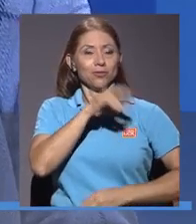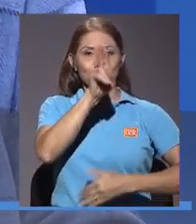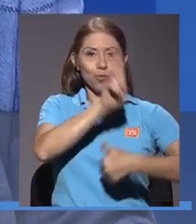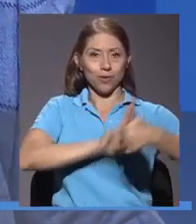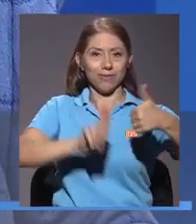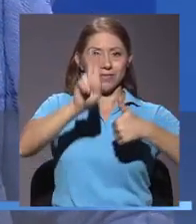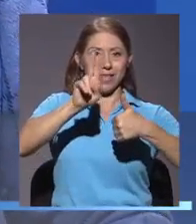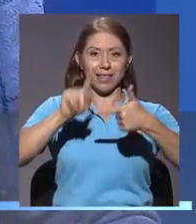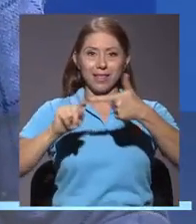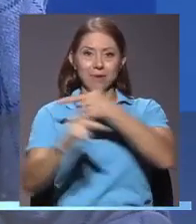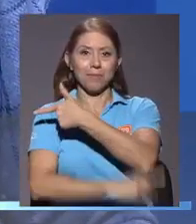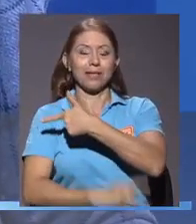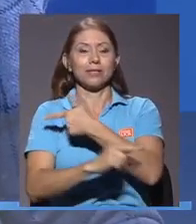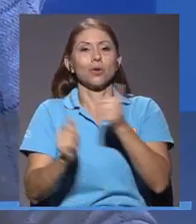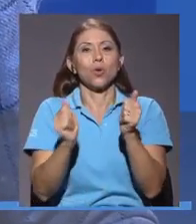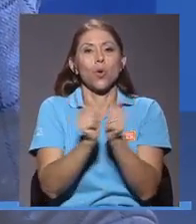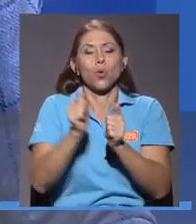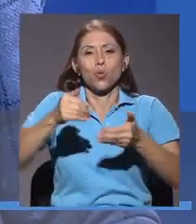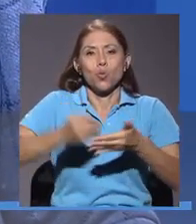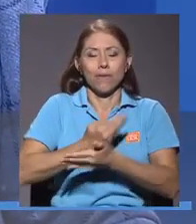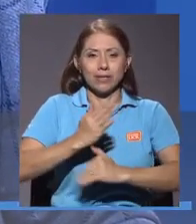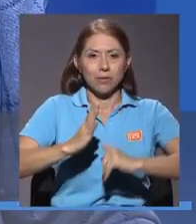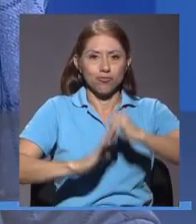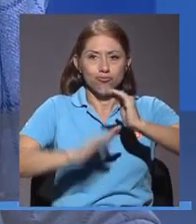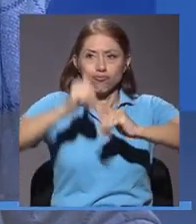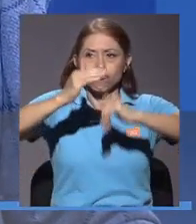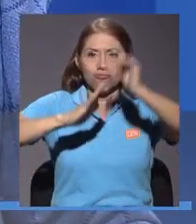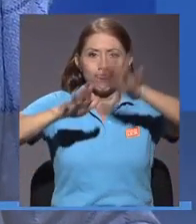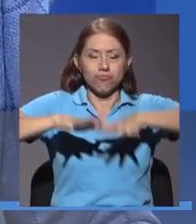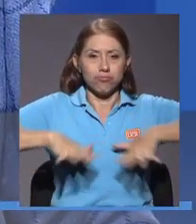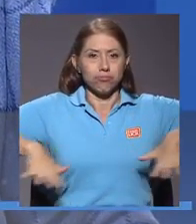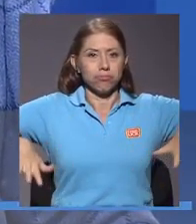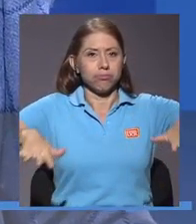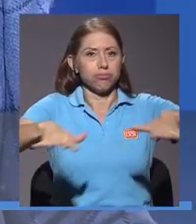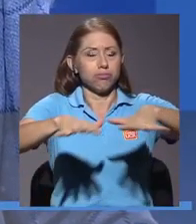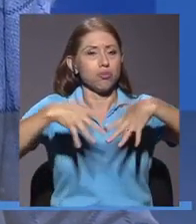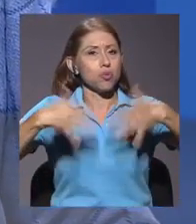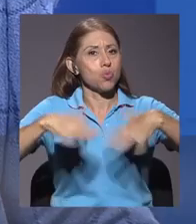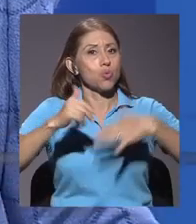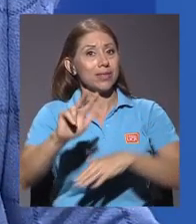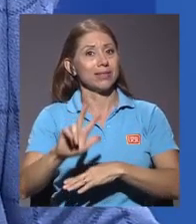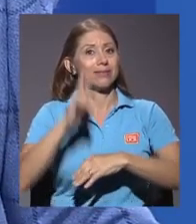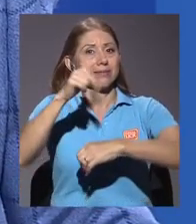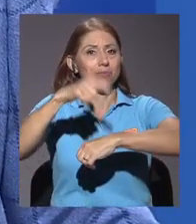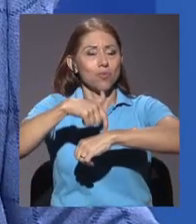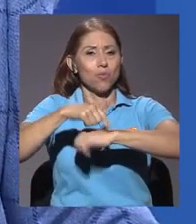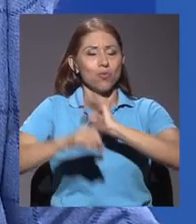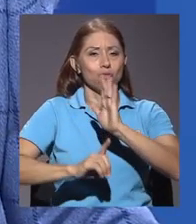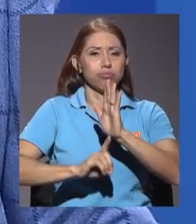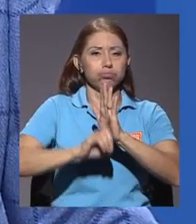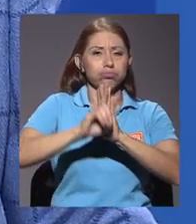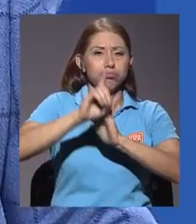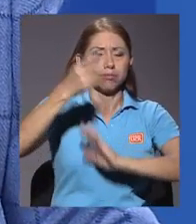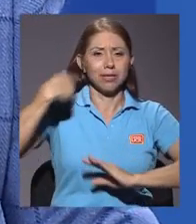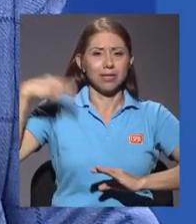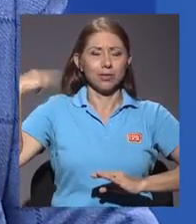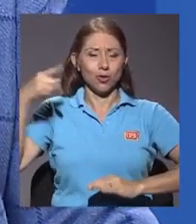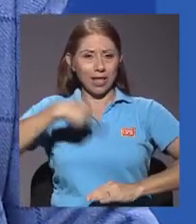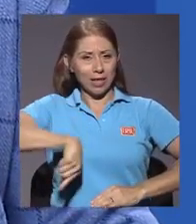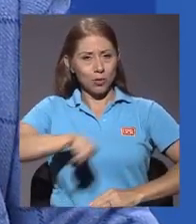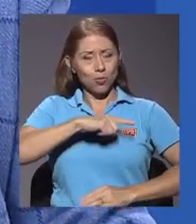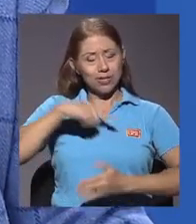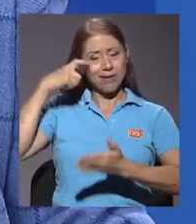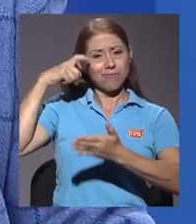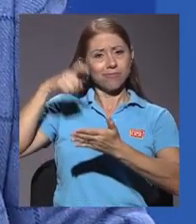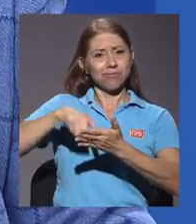tienen con las nuevas obras de infraestructura que consolidan un gran tercer momento de desarrollo en la historia de nuestra benemérita